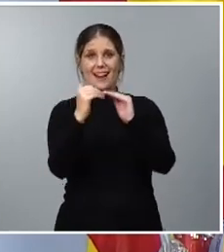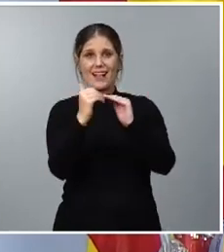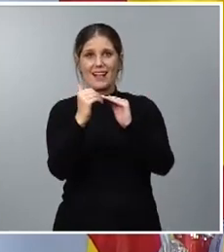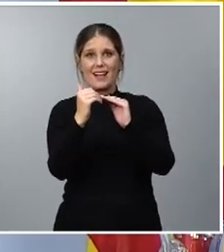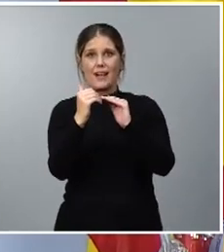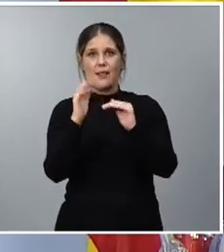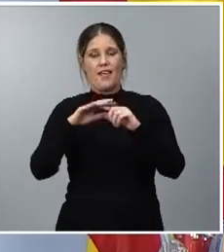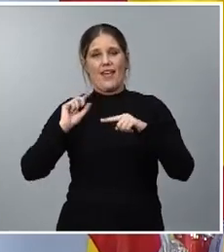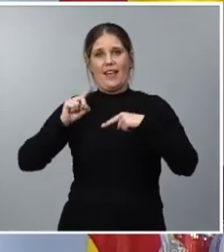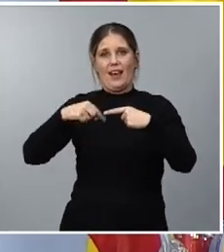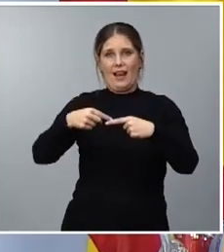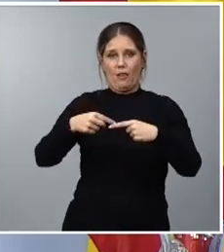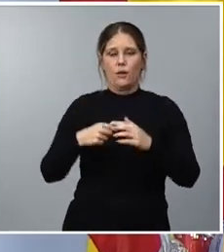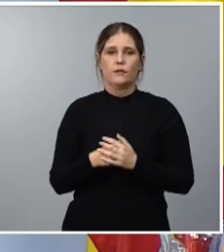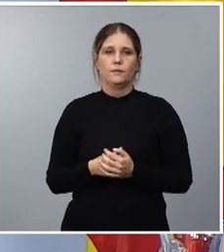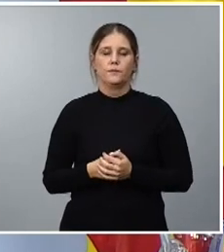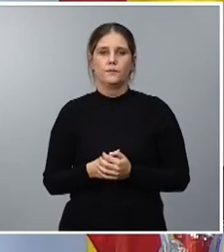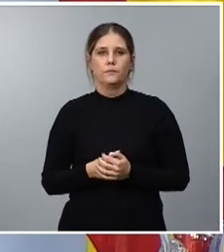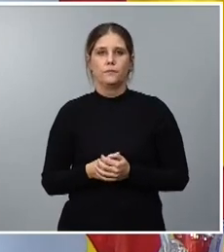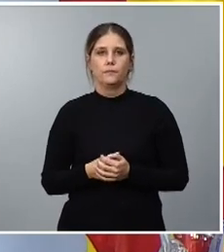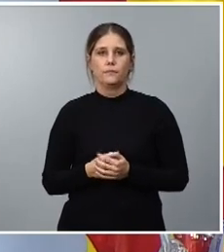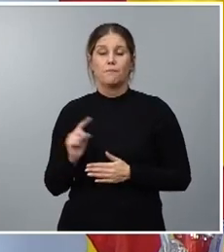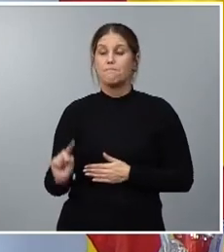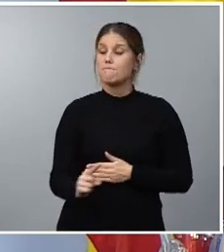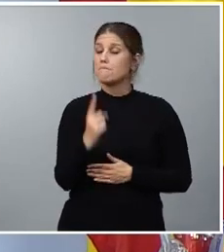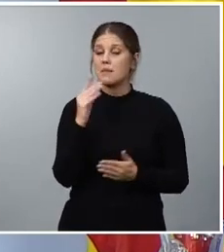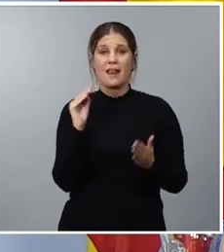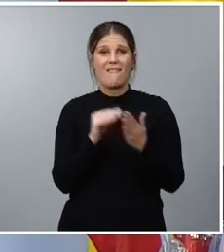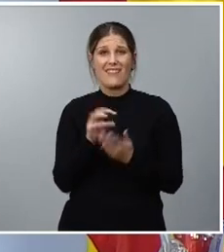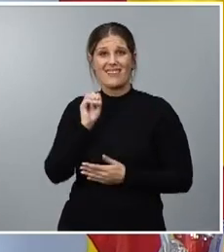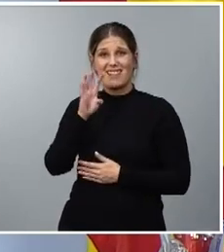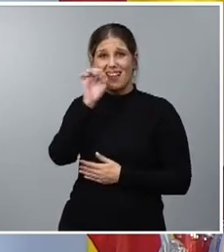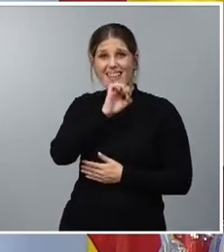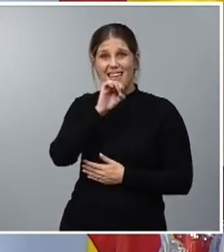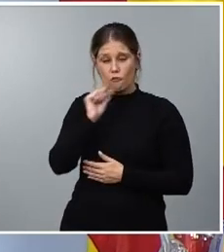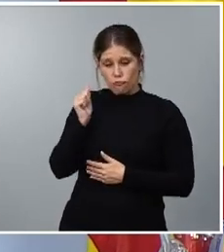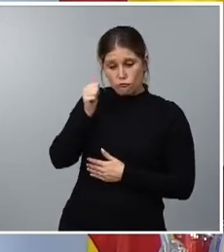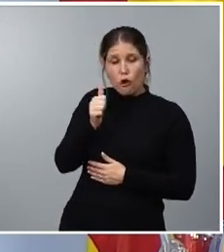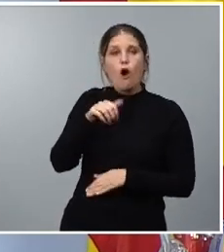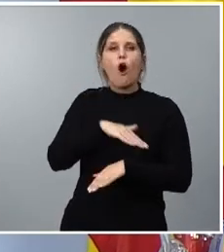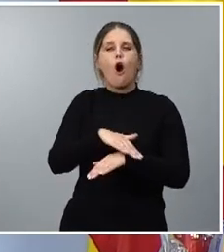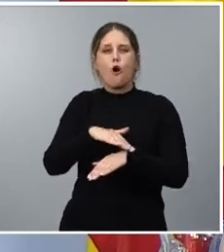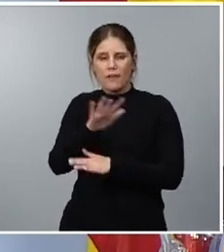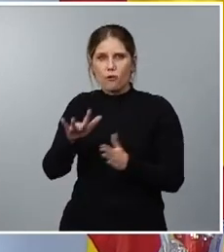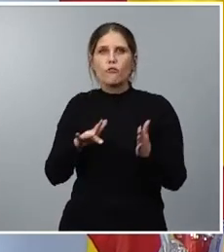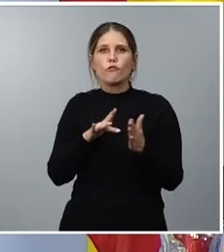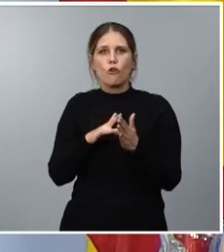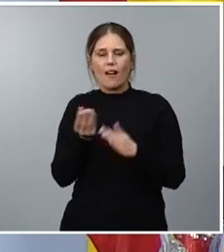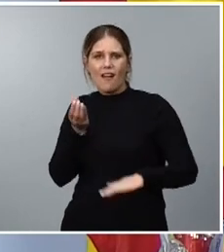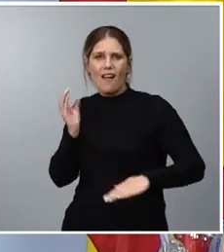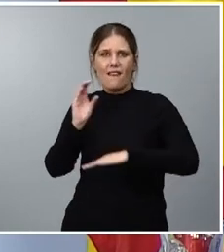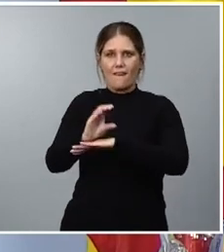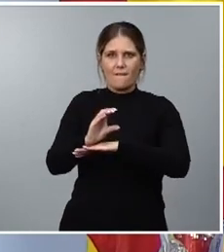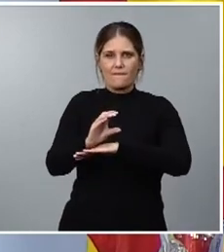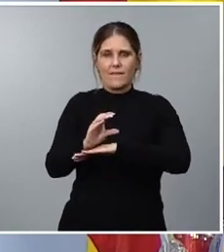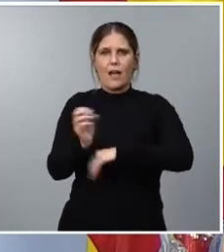intergeneracional. Es la primera vez en 13 años que el Gobierno realiza una aportación al